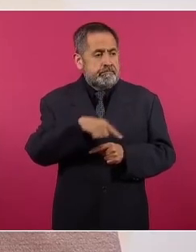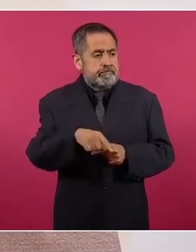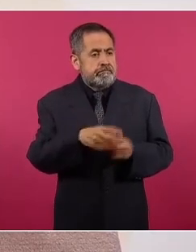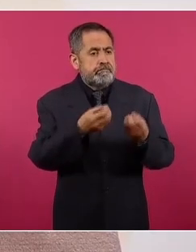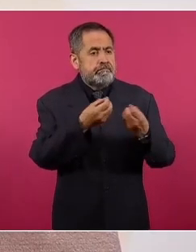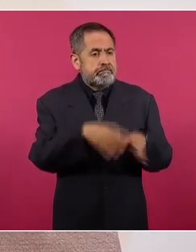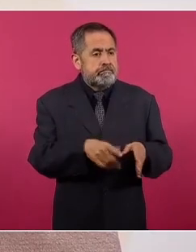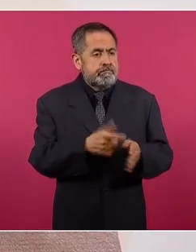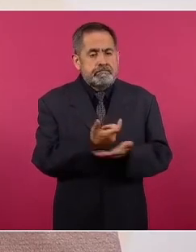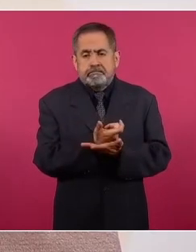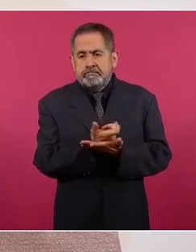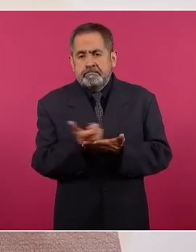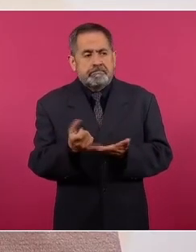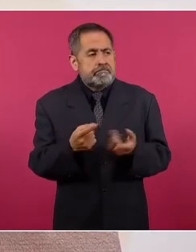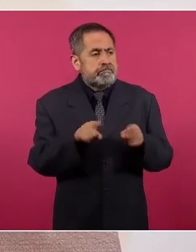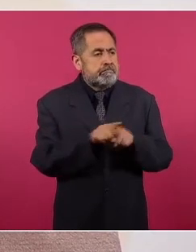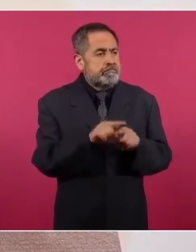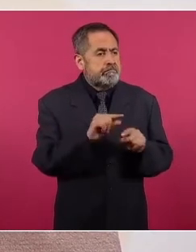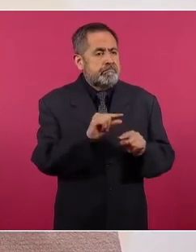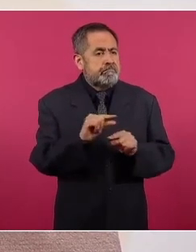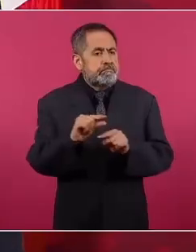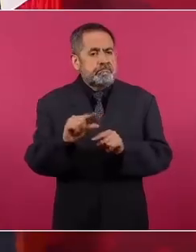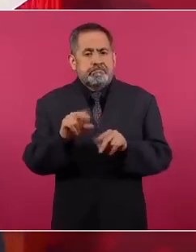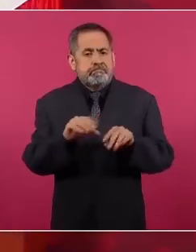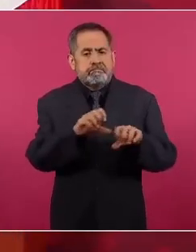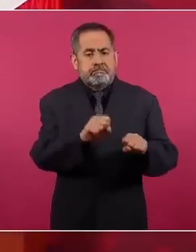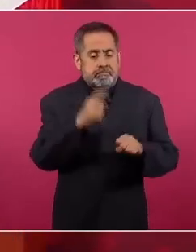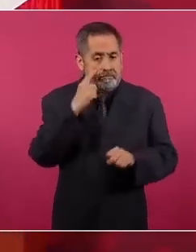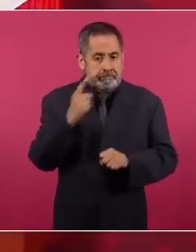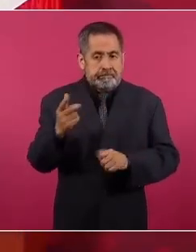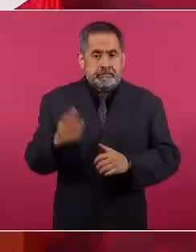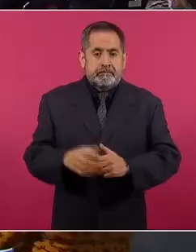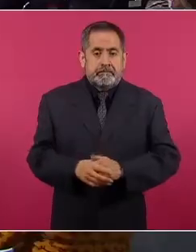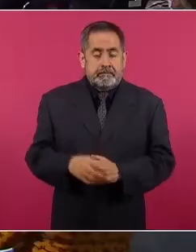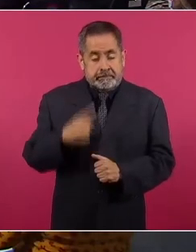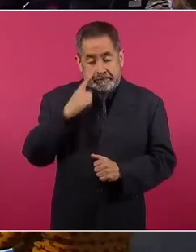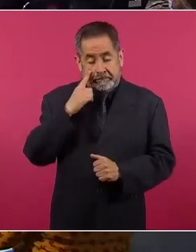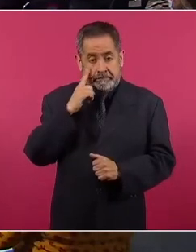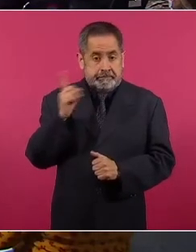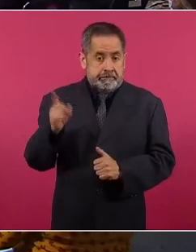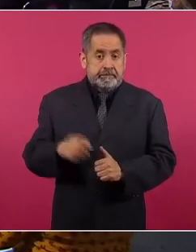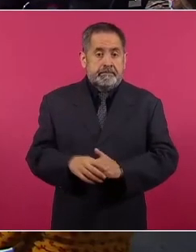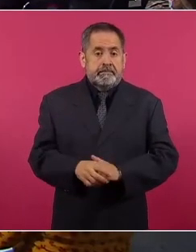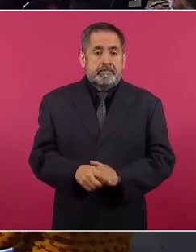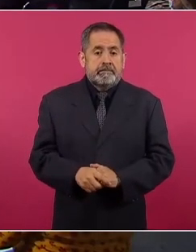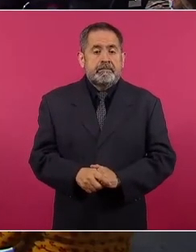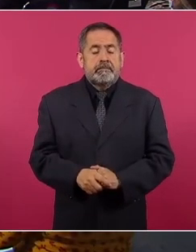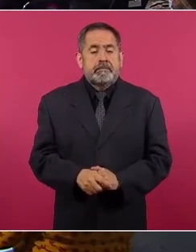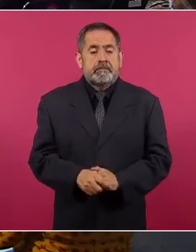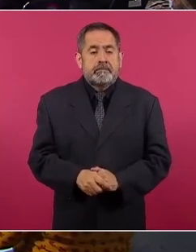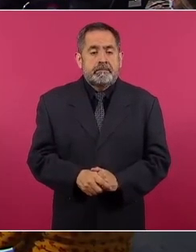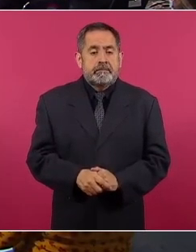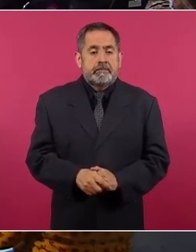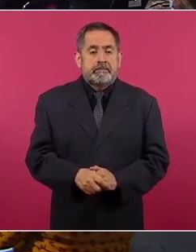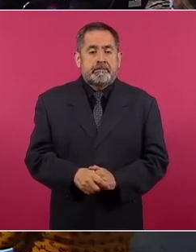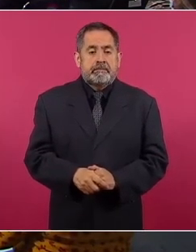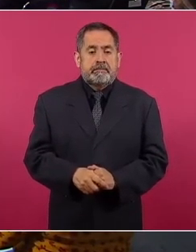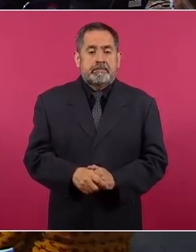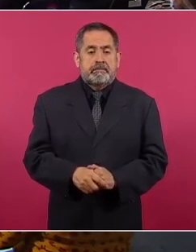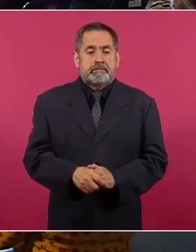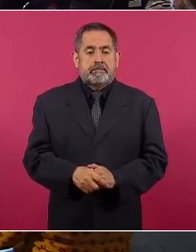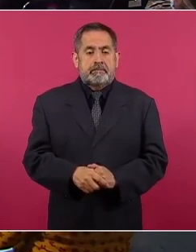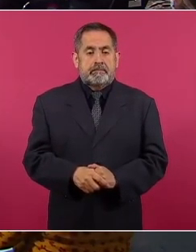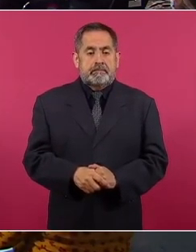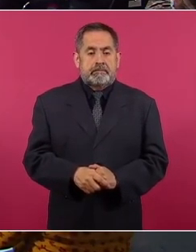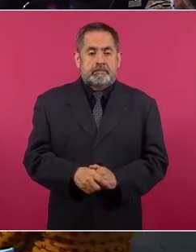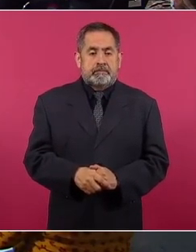al grado que aún cuando hemos incrementado